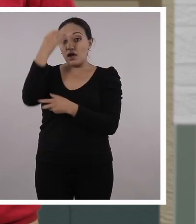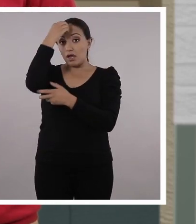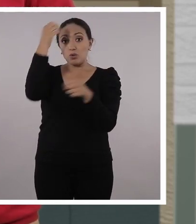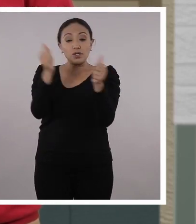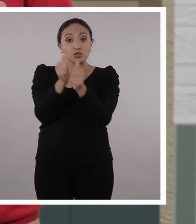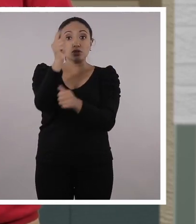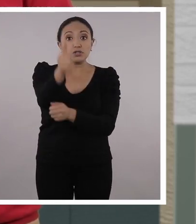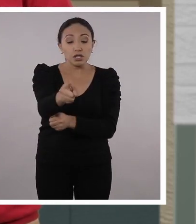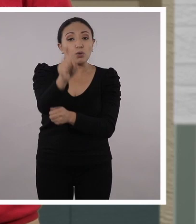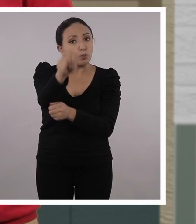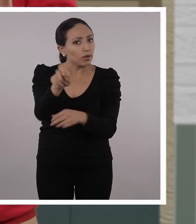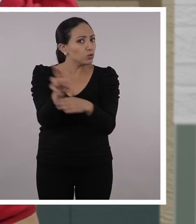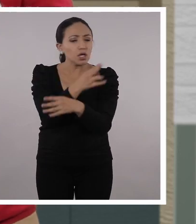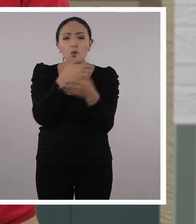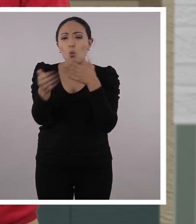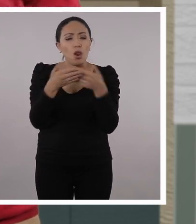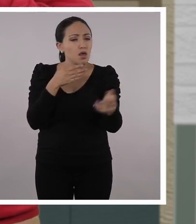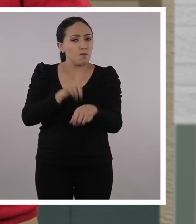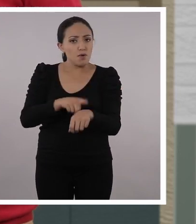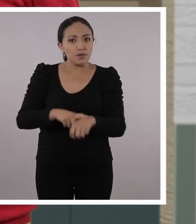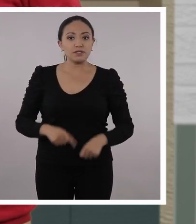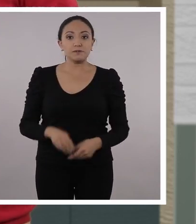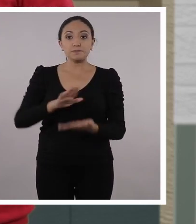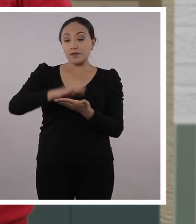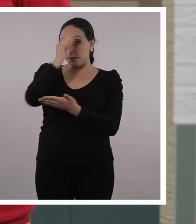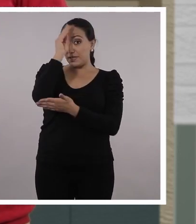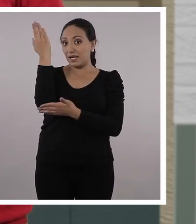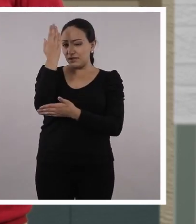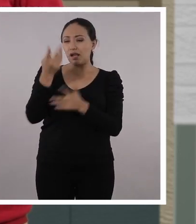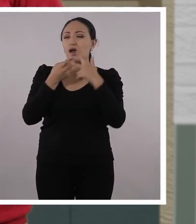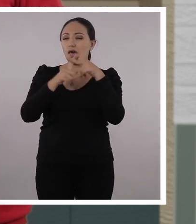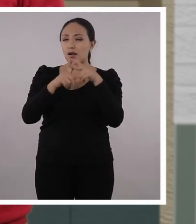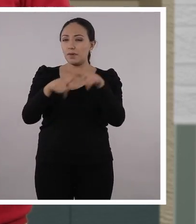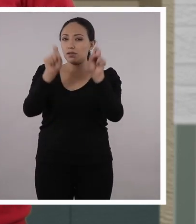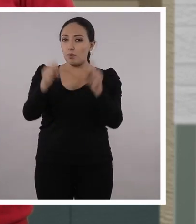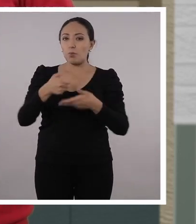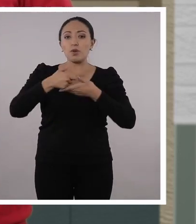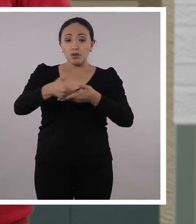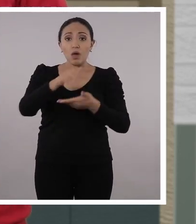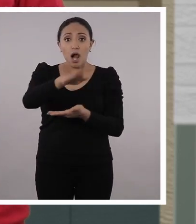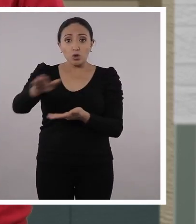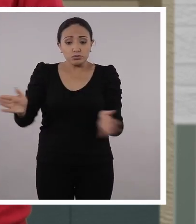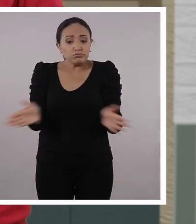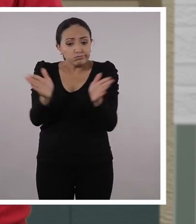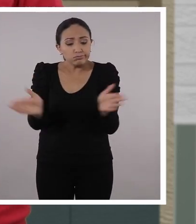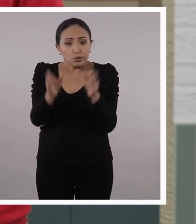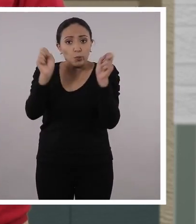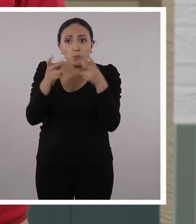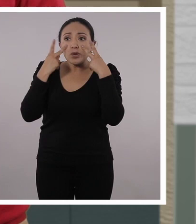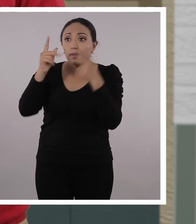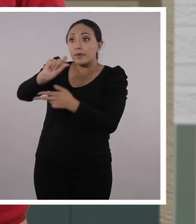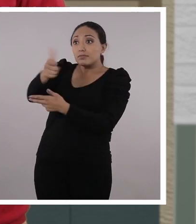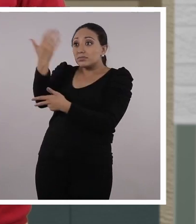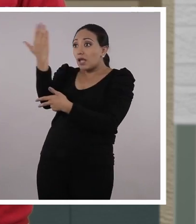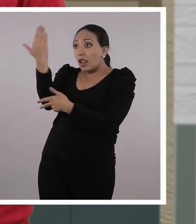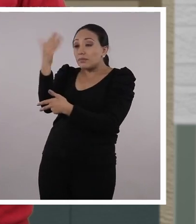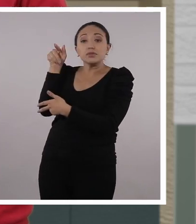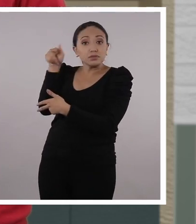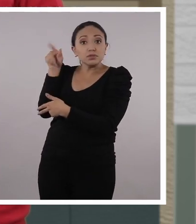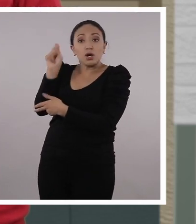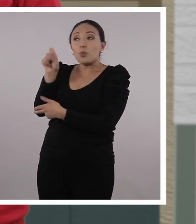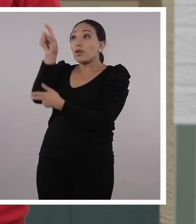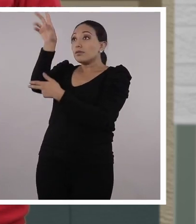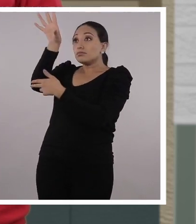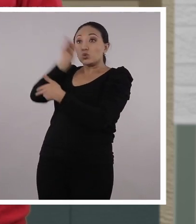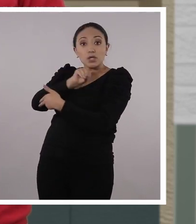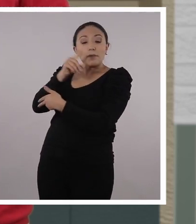Contigo, para que puedan usarlos siempre. Aprender la tele es una gran herramienta. Animen a sus alumnos para que sintonicen el programa y